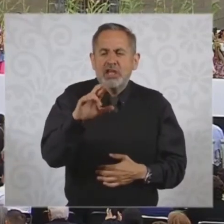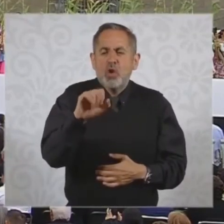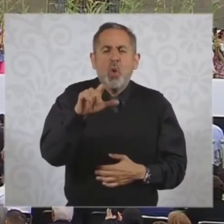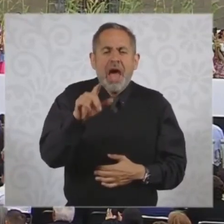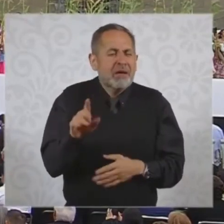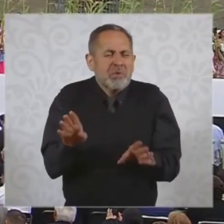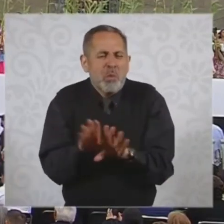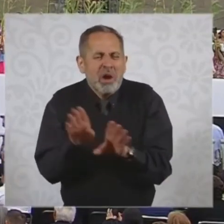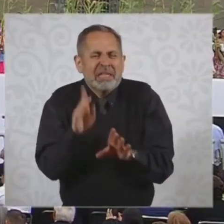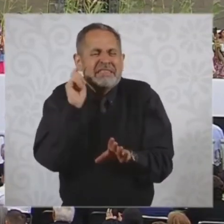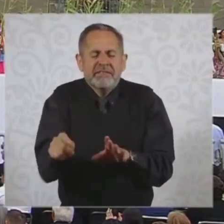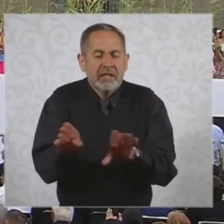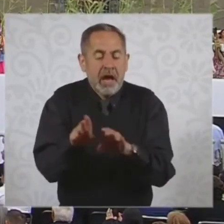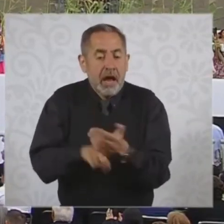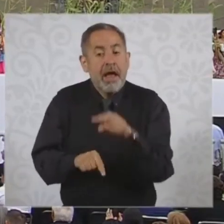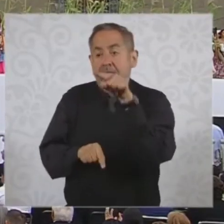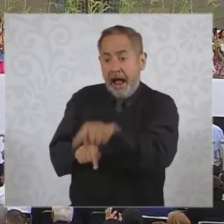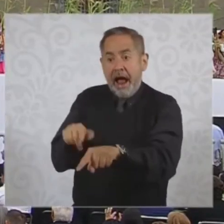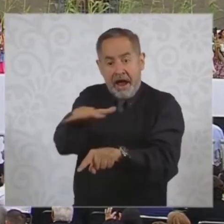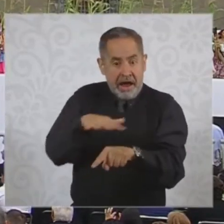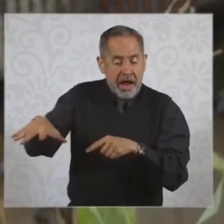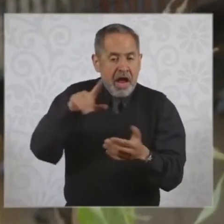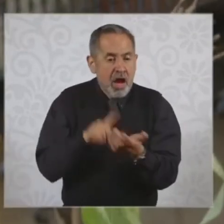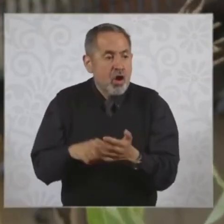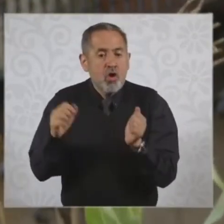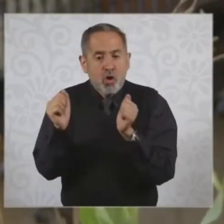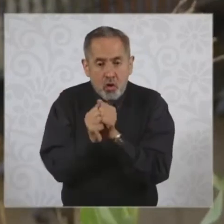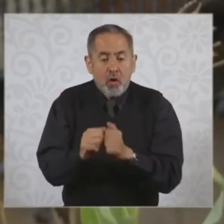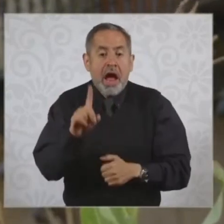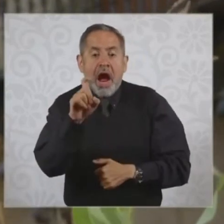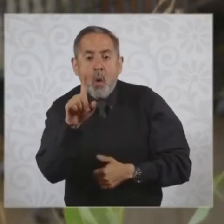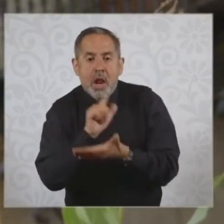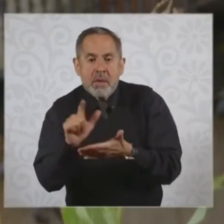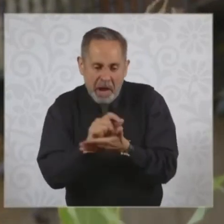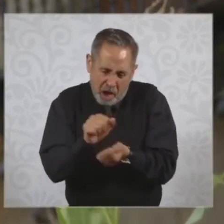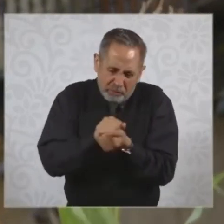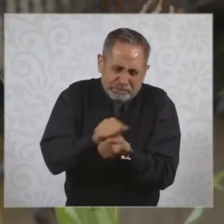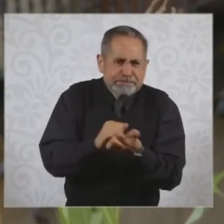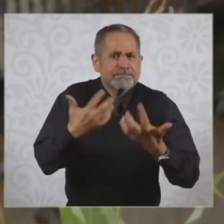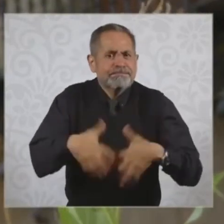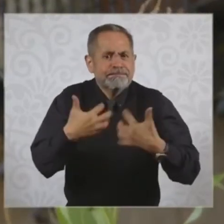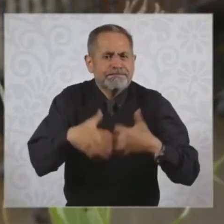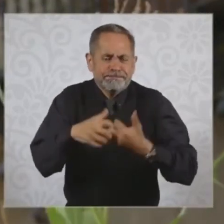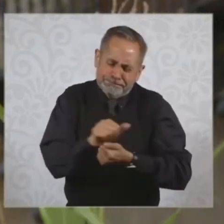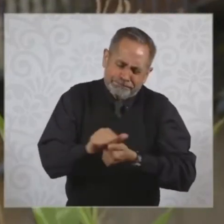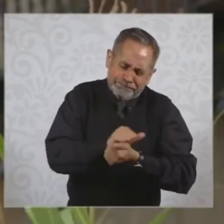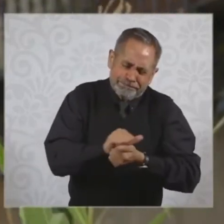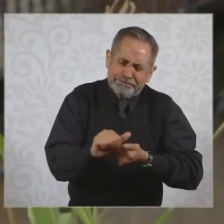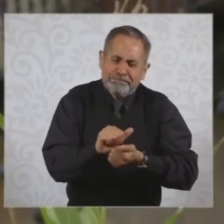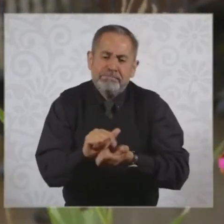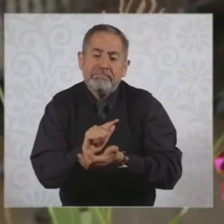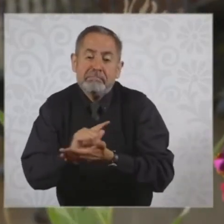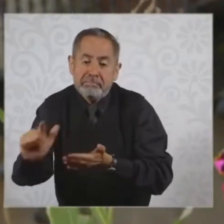Es decir, ahí va a haber plantas de tratamiento de agua para sanear el río Tula. Plantas de